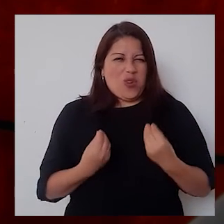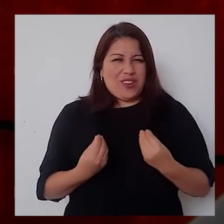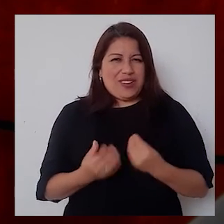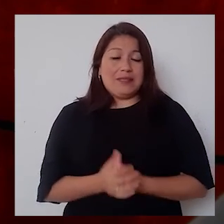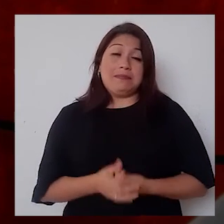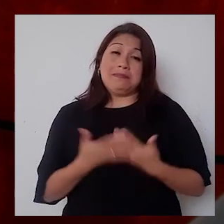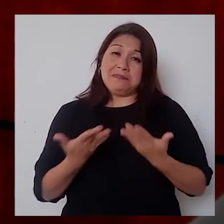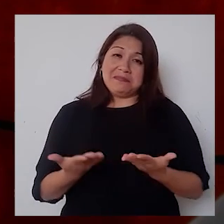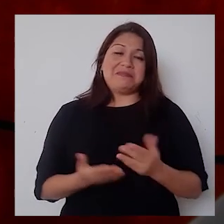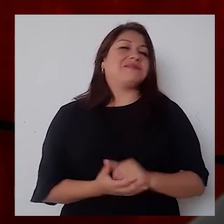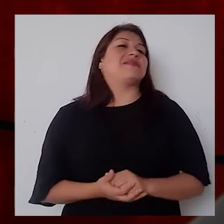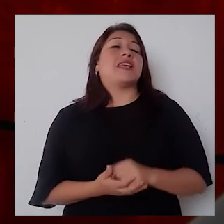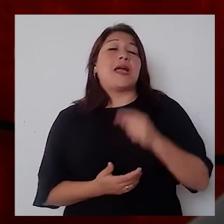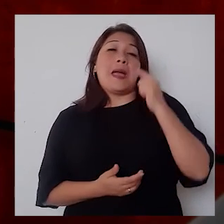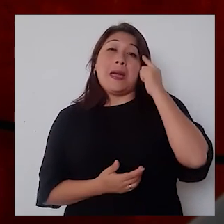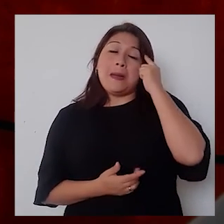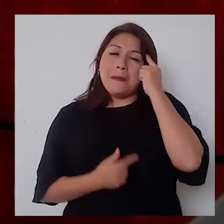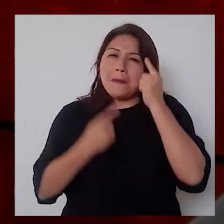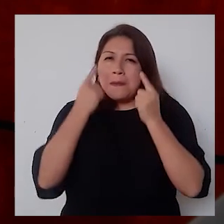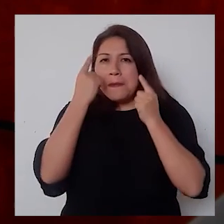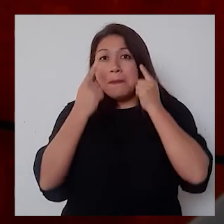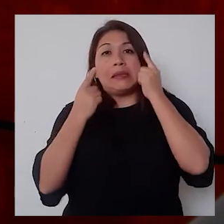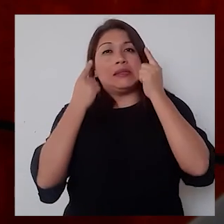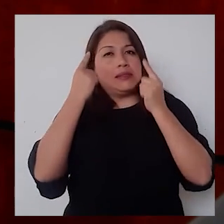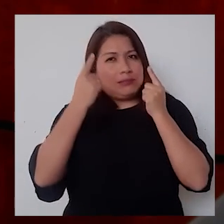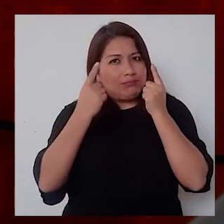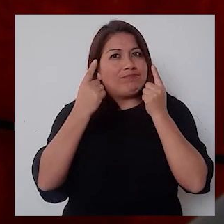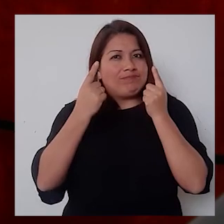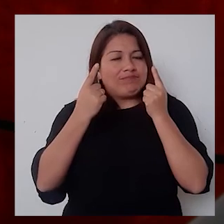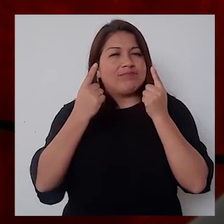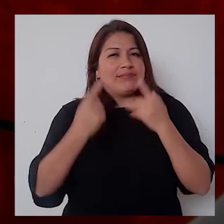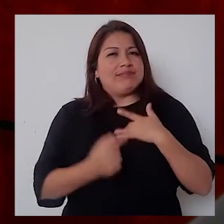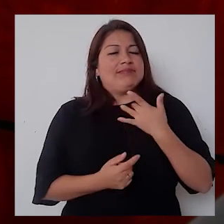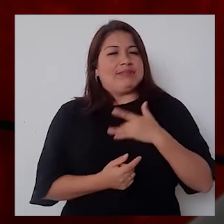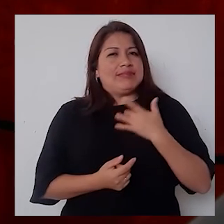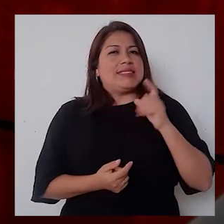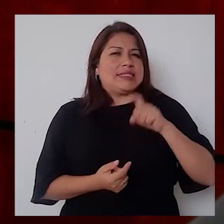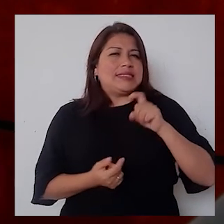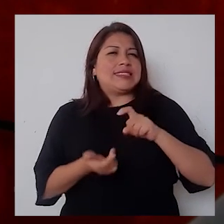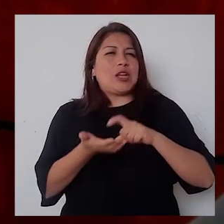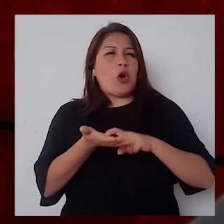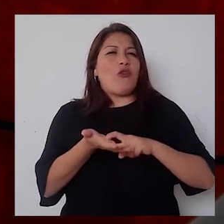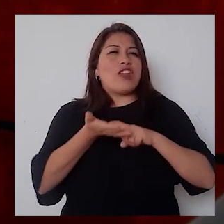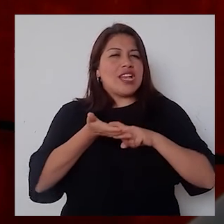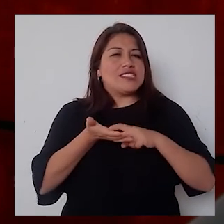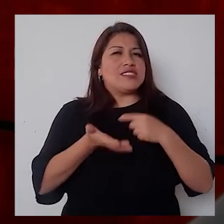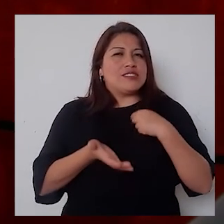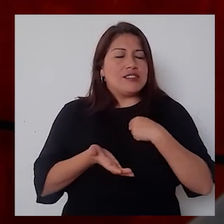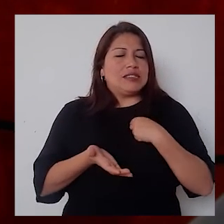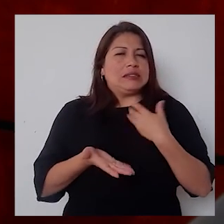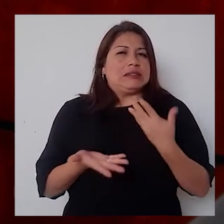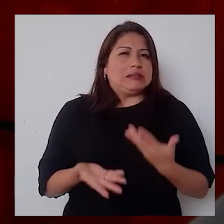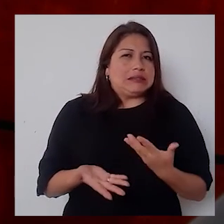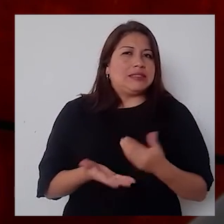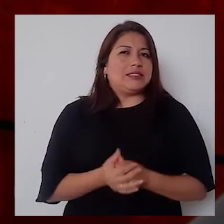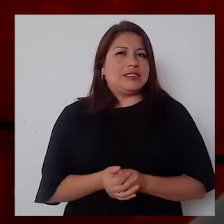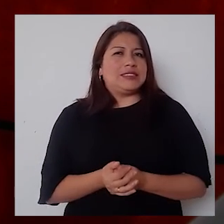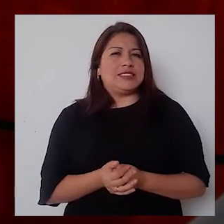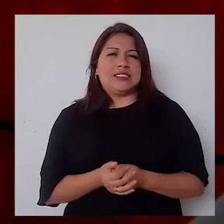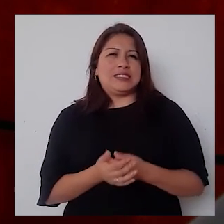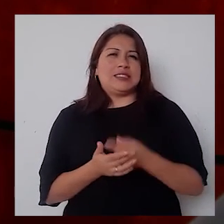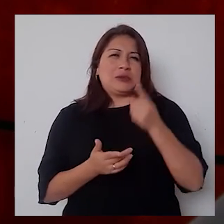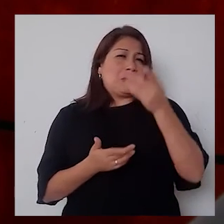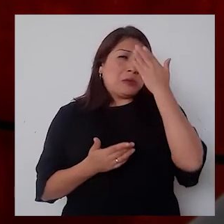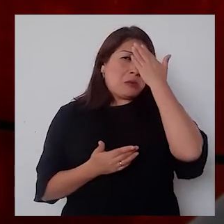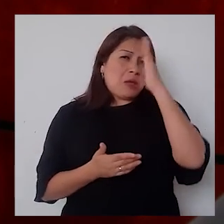pienso que debemos y tenemos la obligación, porque nadie está libre de tener un percance físico o un percance que pueda